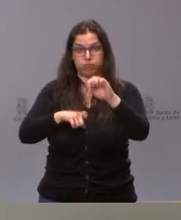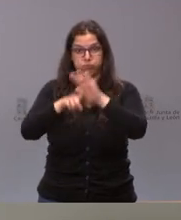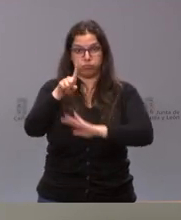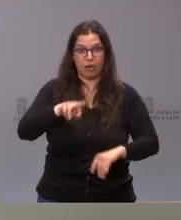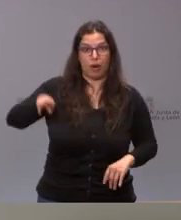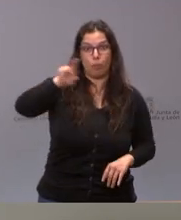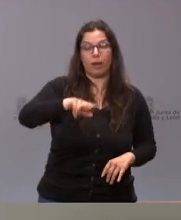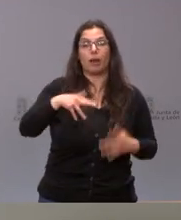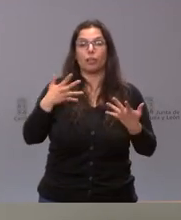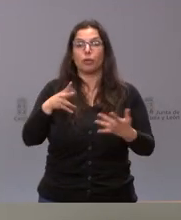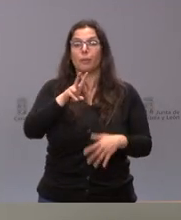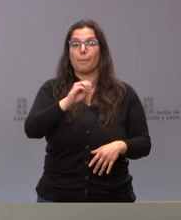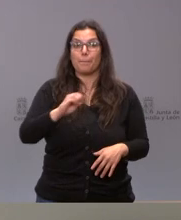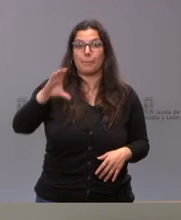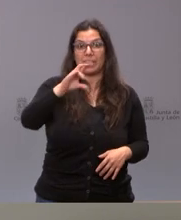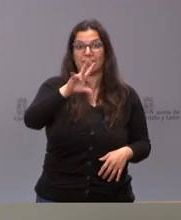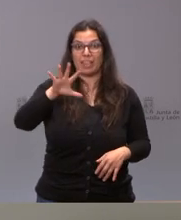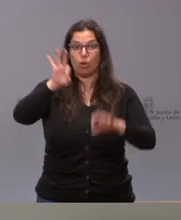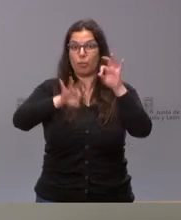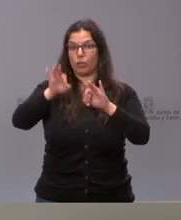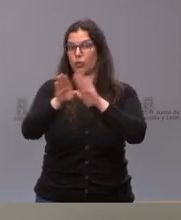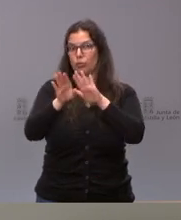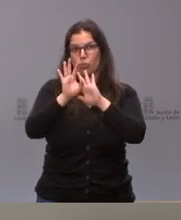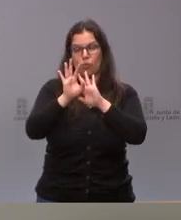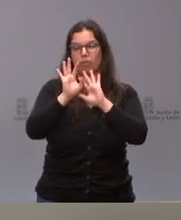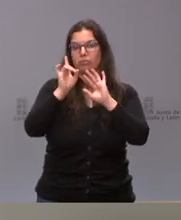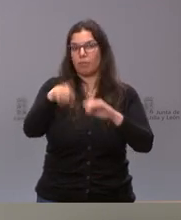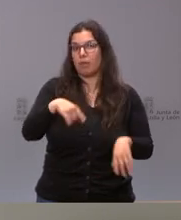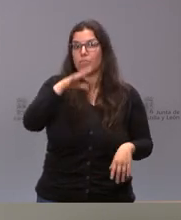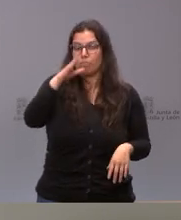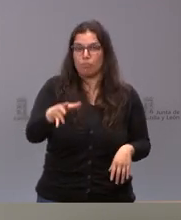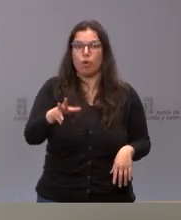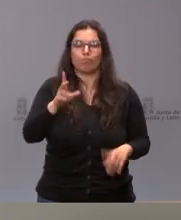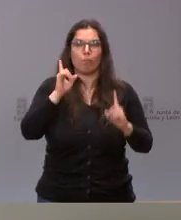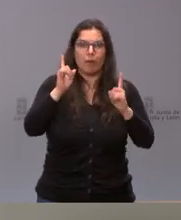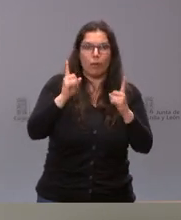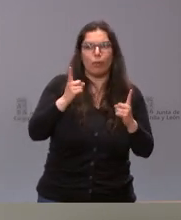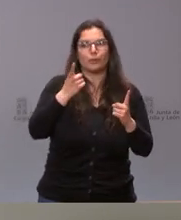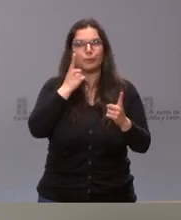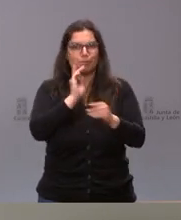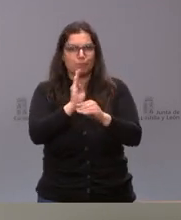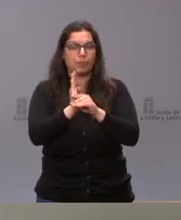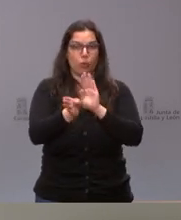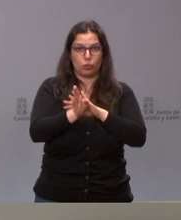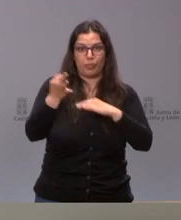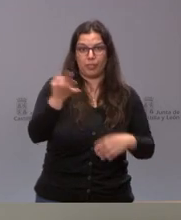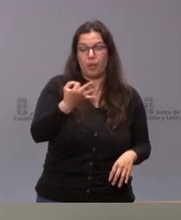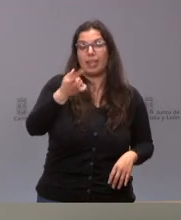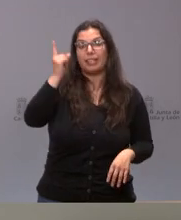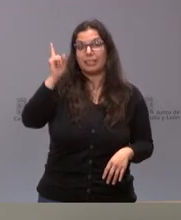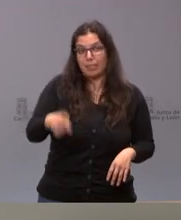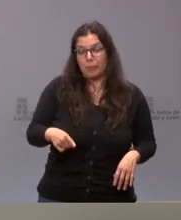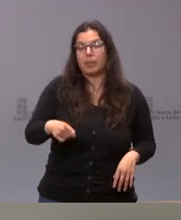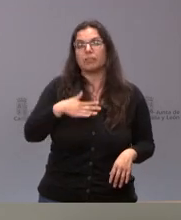% lo seguimos manteniendo, dadas las circunstancias de prevención y de precaución que seguimos atravesando, pero también es plenamente